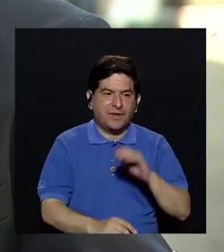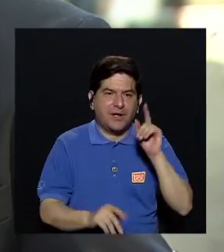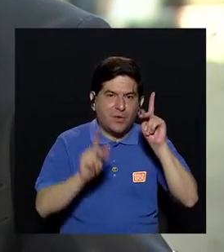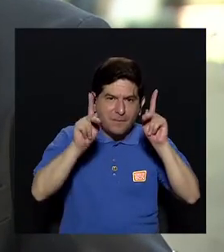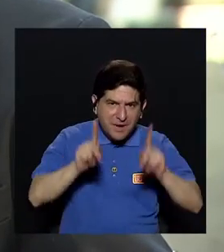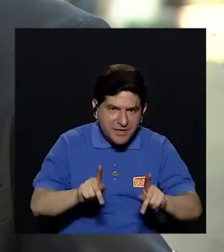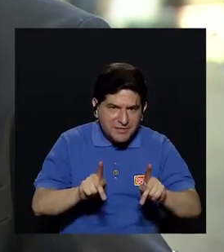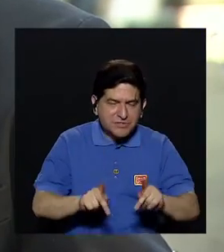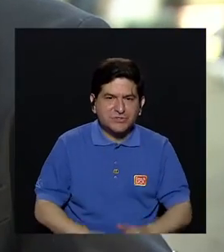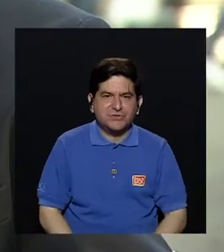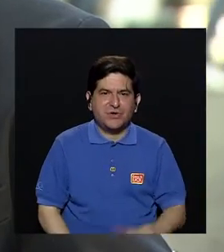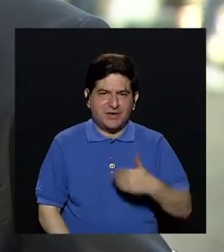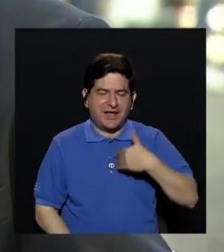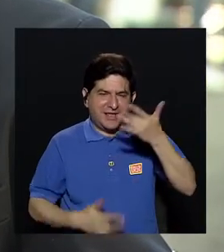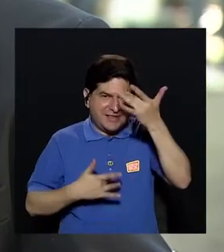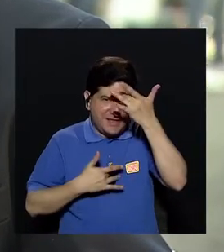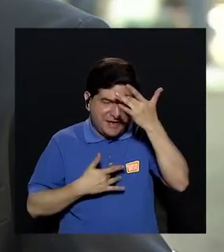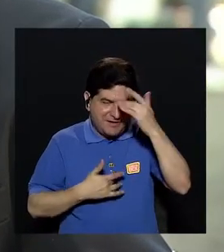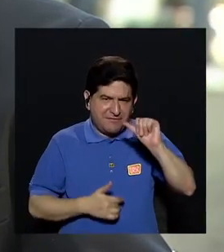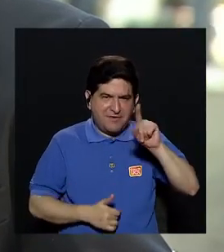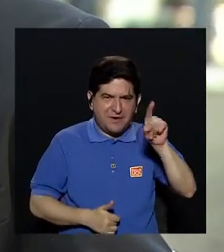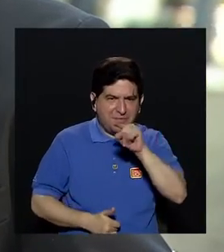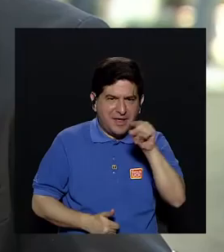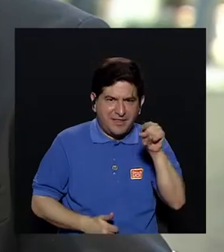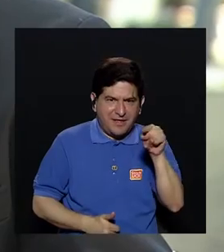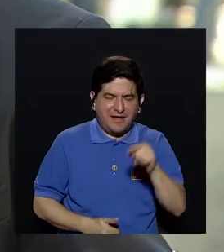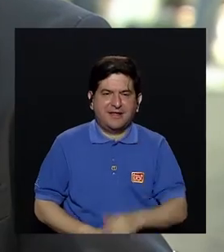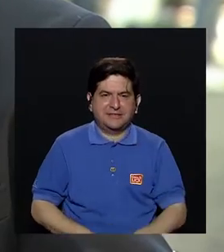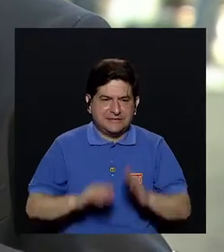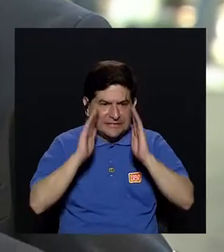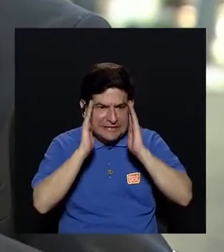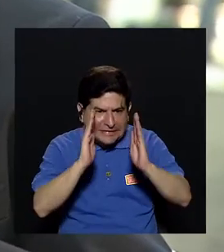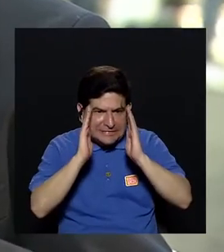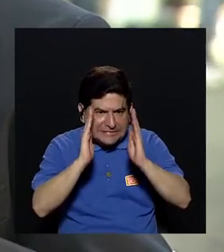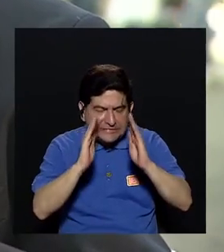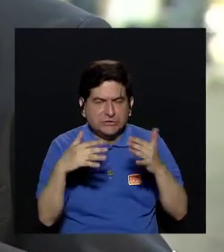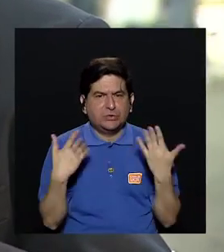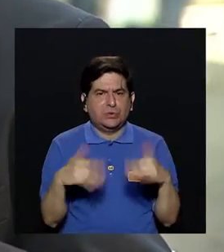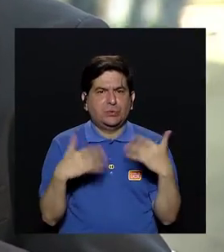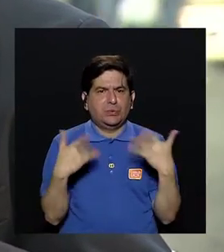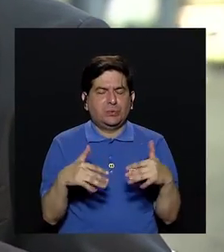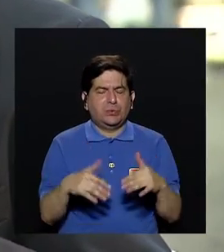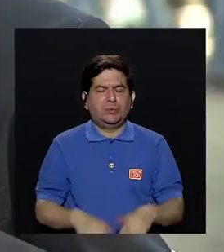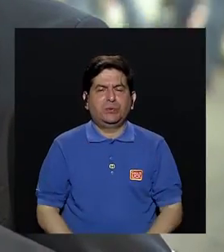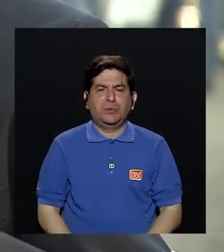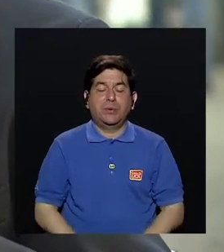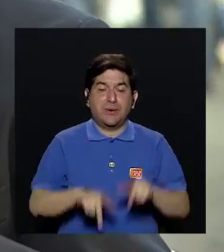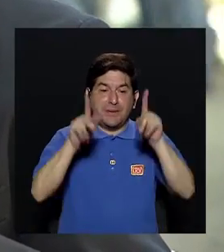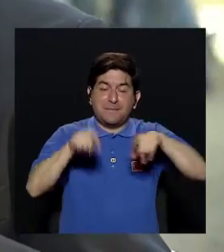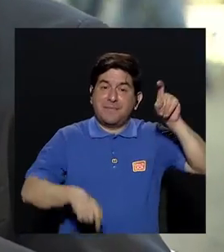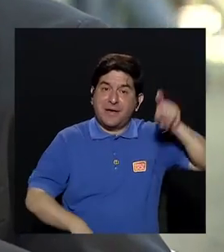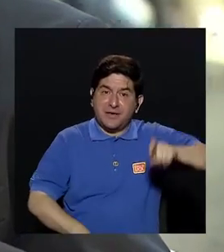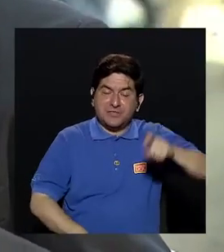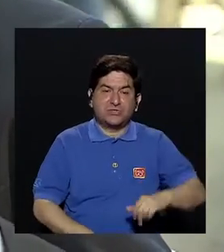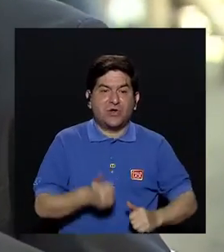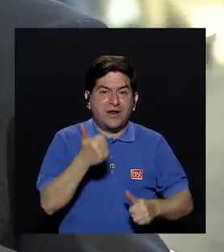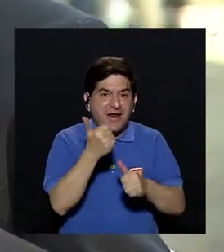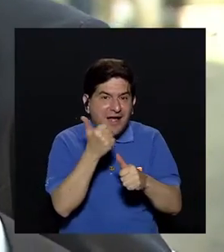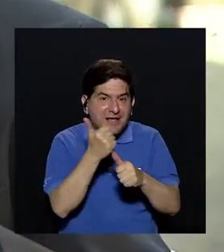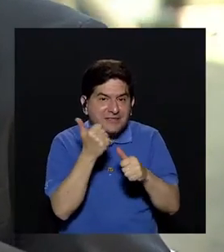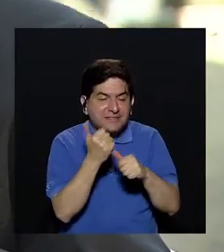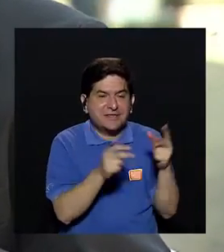de cuidar a una persona con enfermedad de Alzheimer es un costo muy alto porque es una persona que requiere